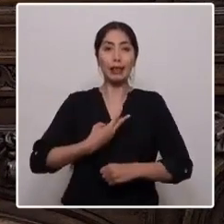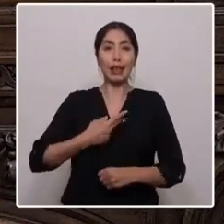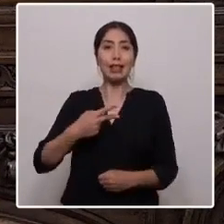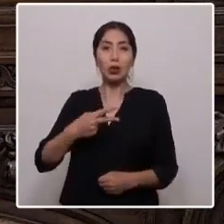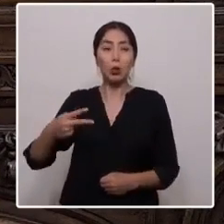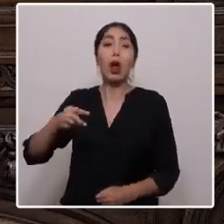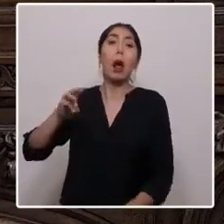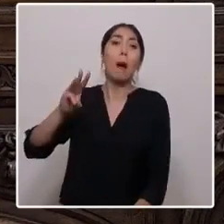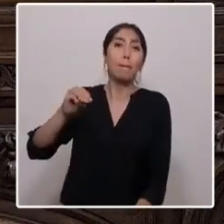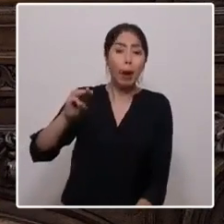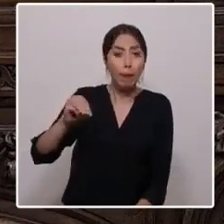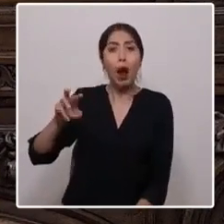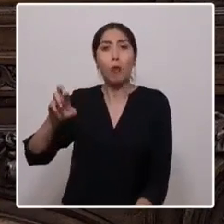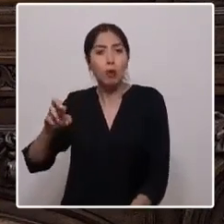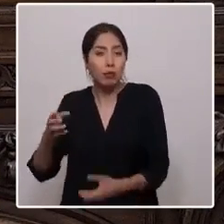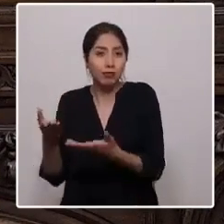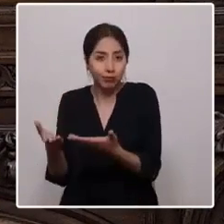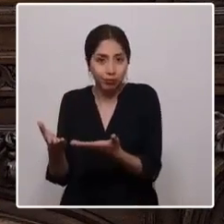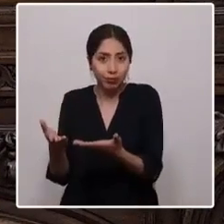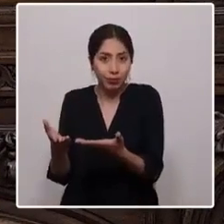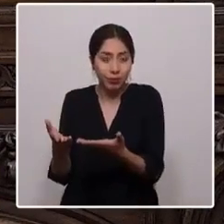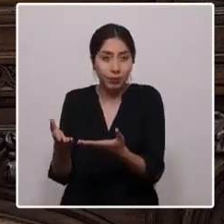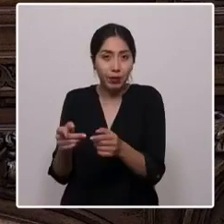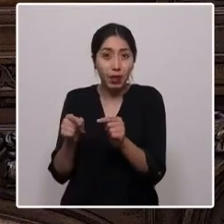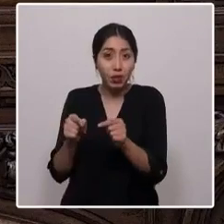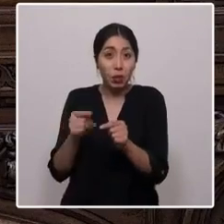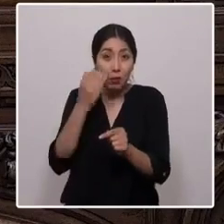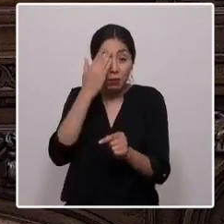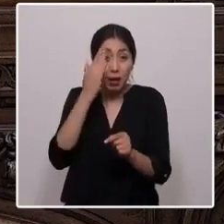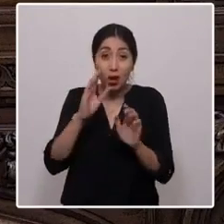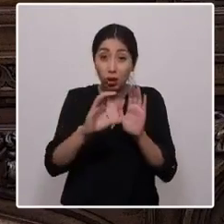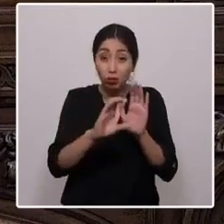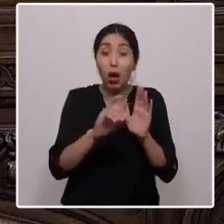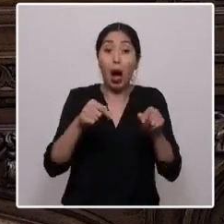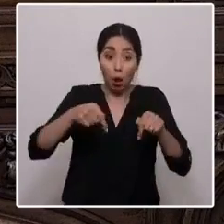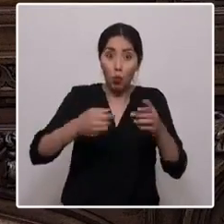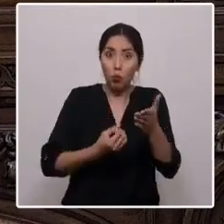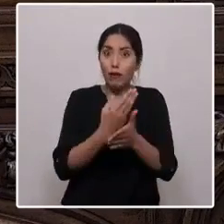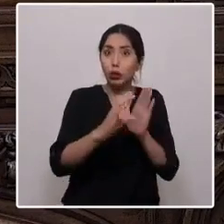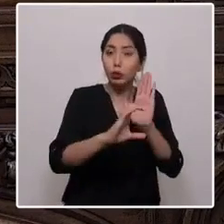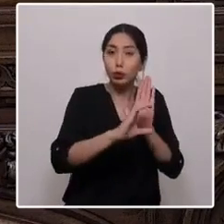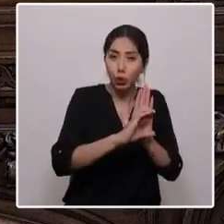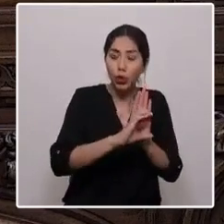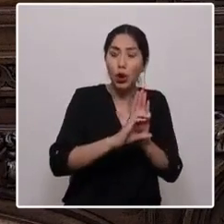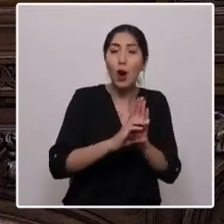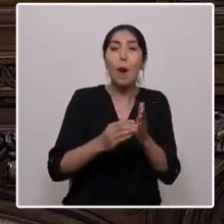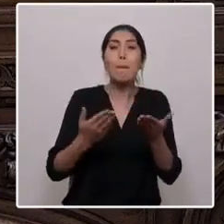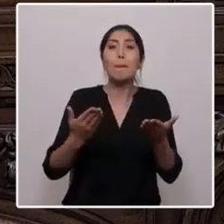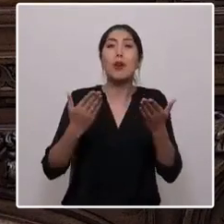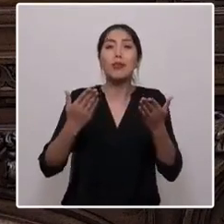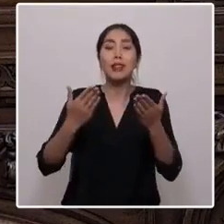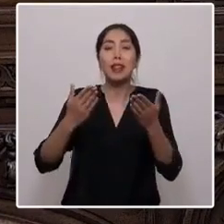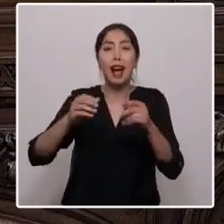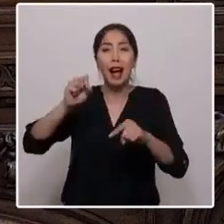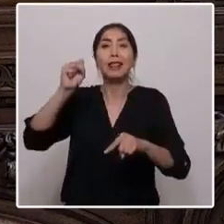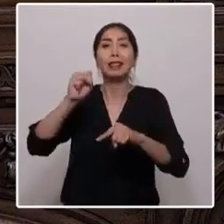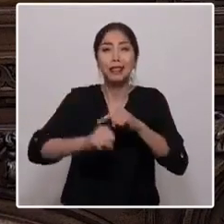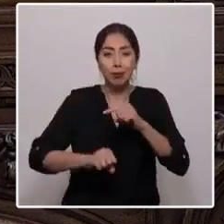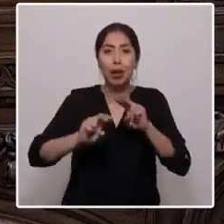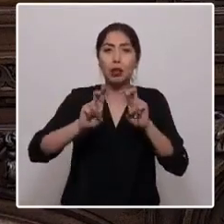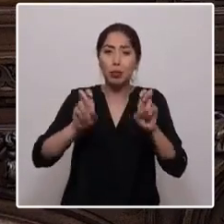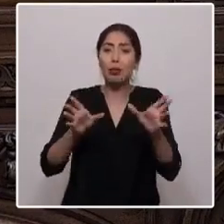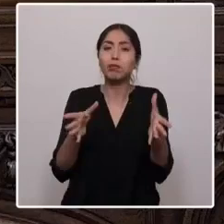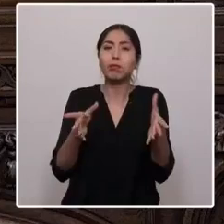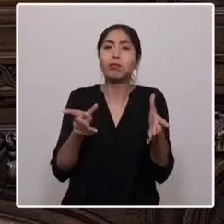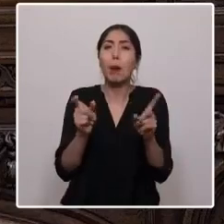Una nueva constitución trae la esperanza de que por fin se reconozca constitucionalmente el concepto de familia, que debe